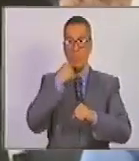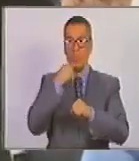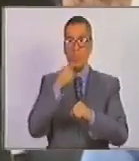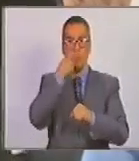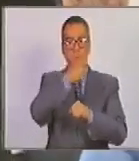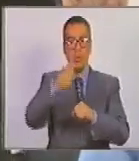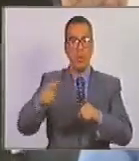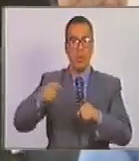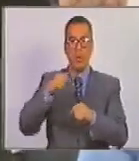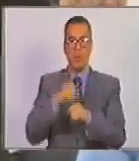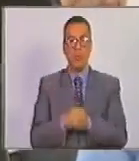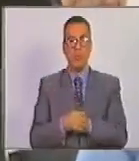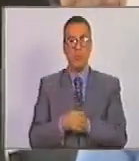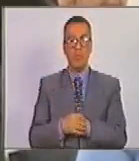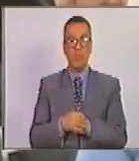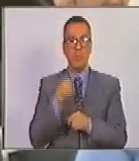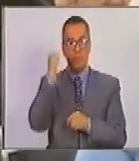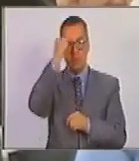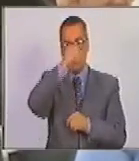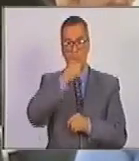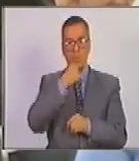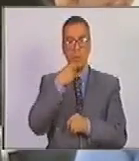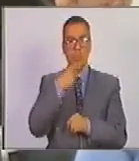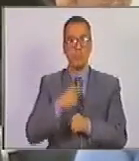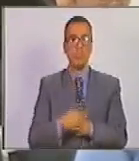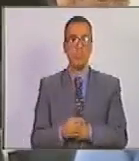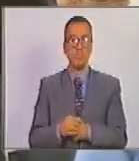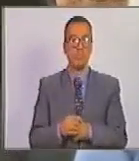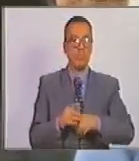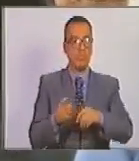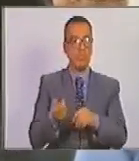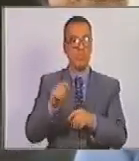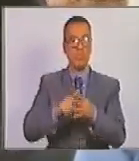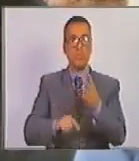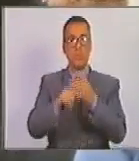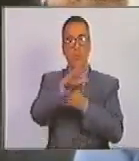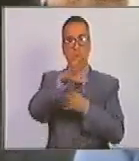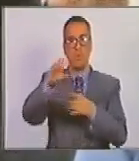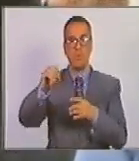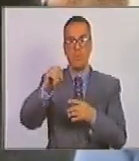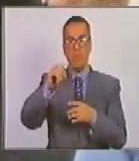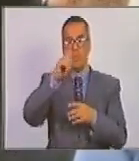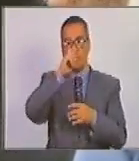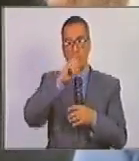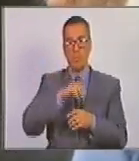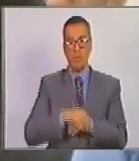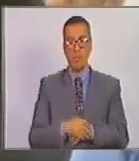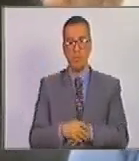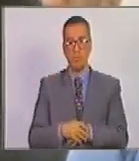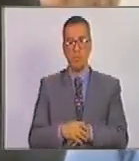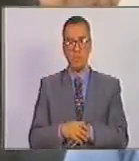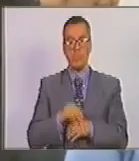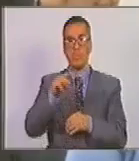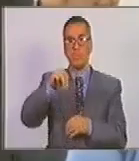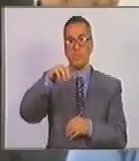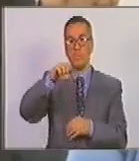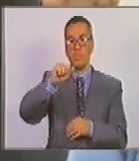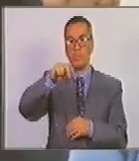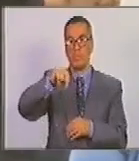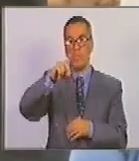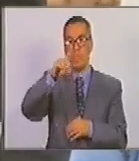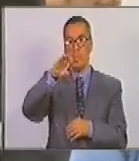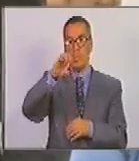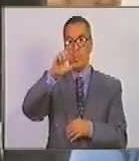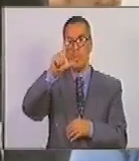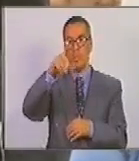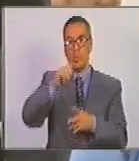este pueblo sudafricano, durante más de 50 años. Mandela, en el